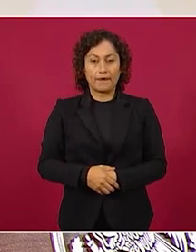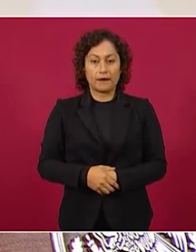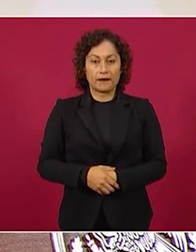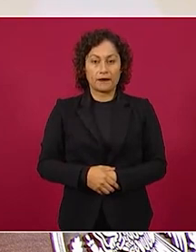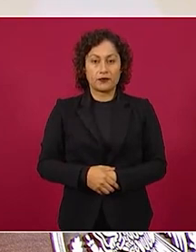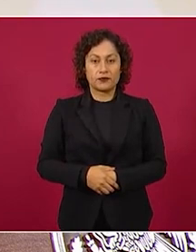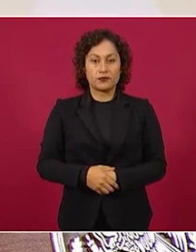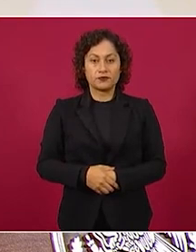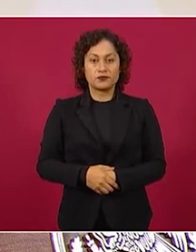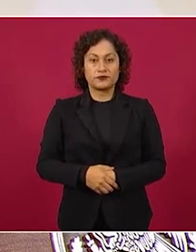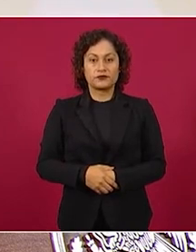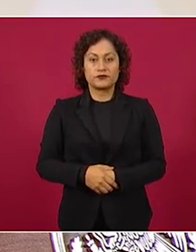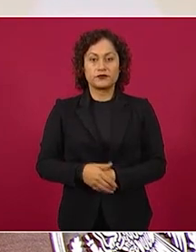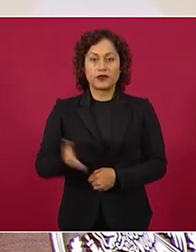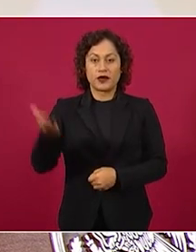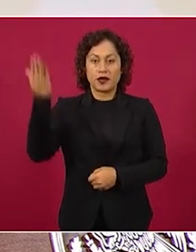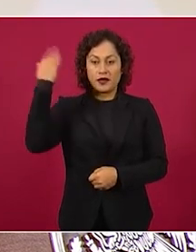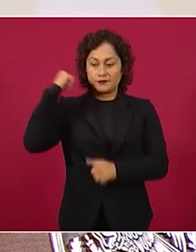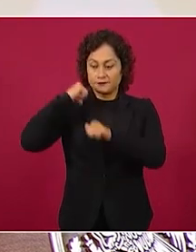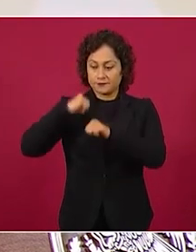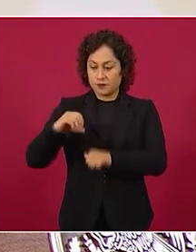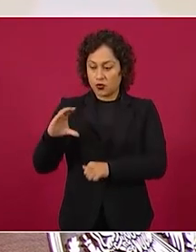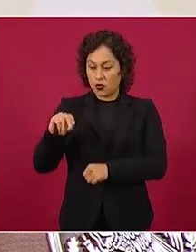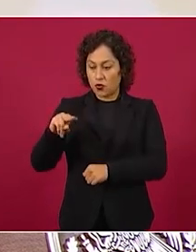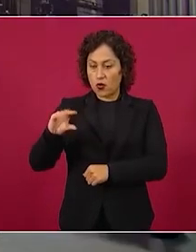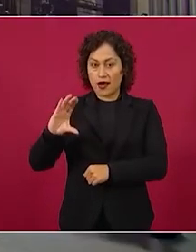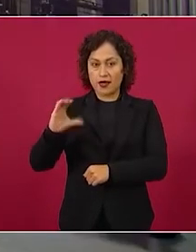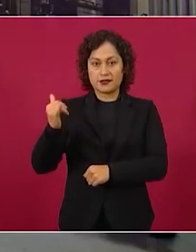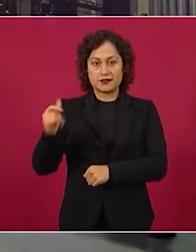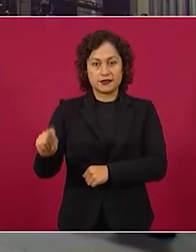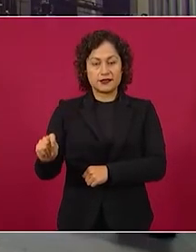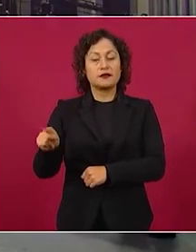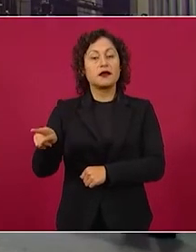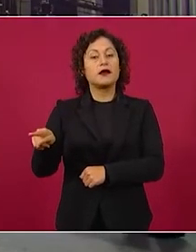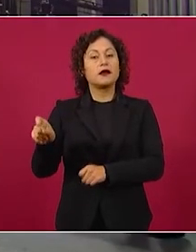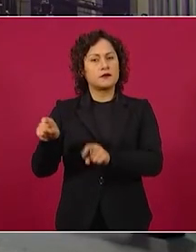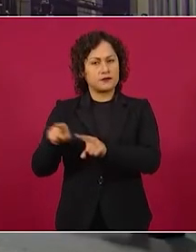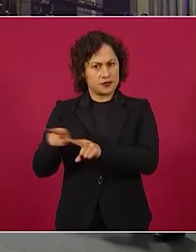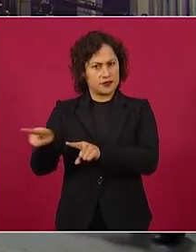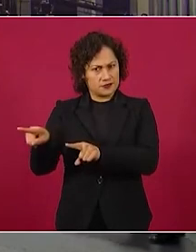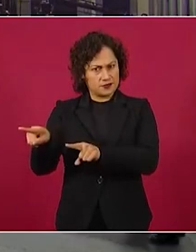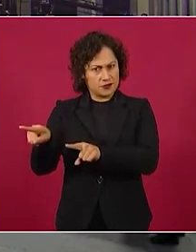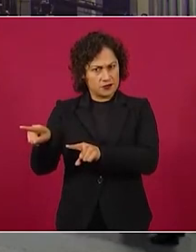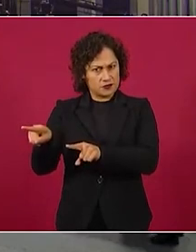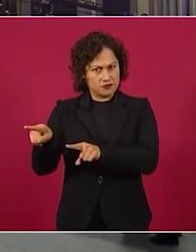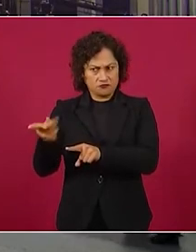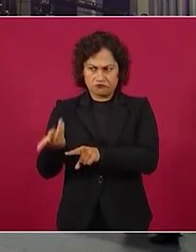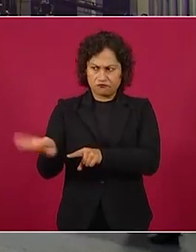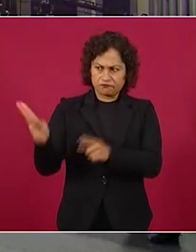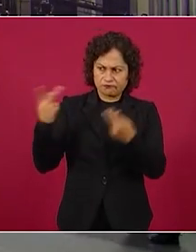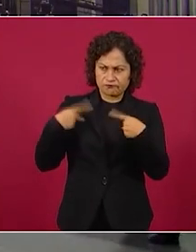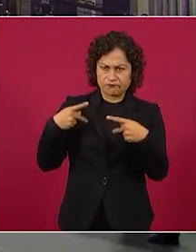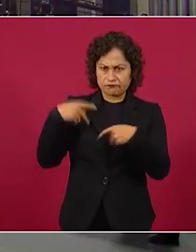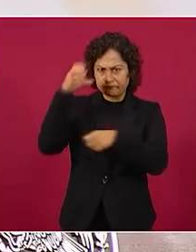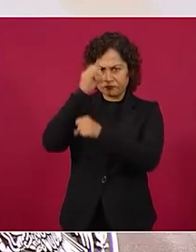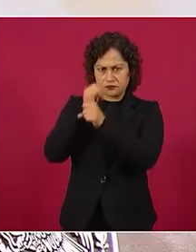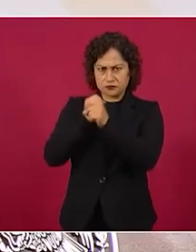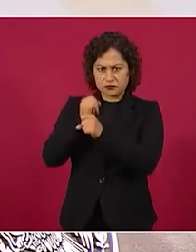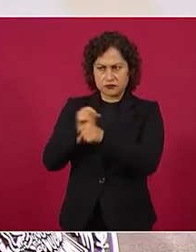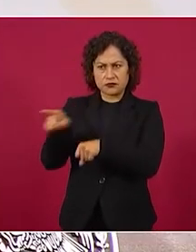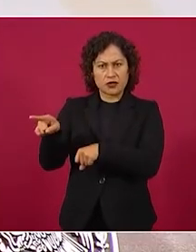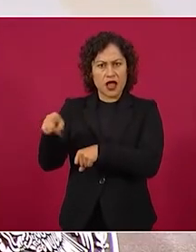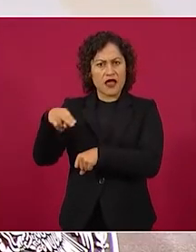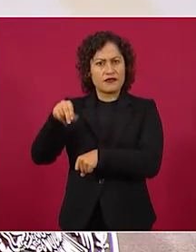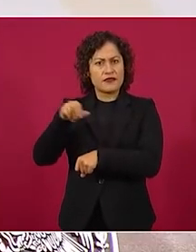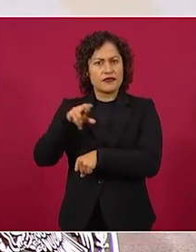En el CONACYT, ¿no será el que también? De los científicos. ¿Narro no está? ¿No se pronunció